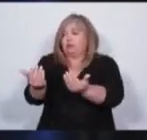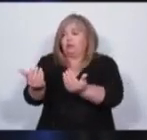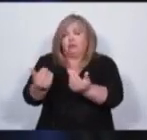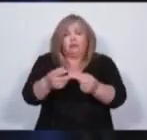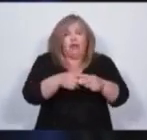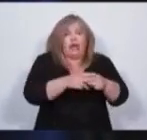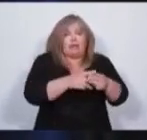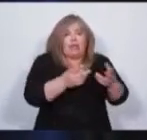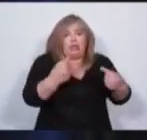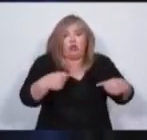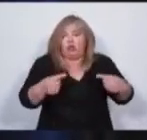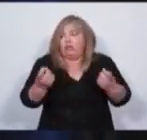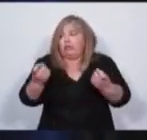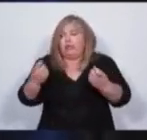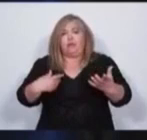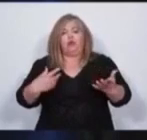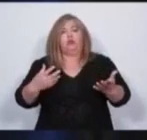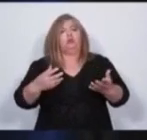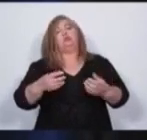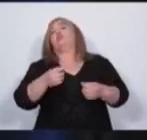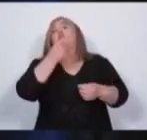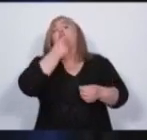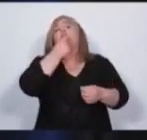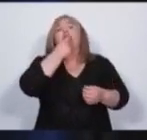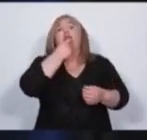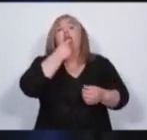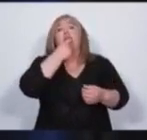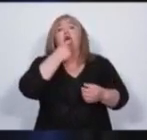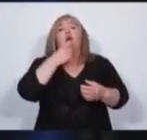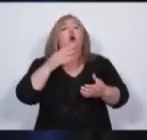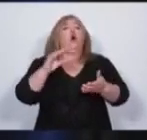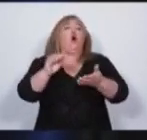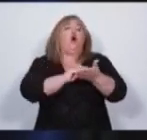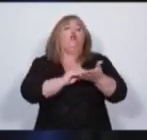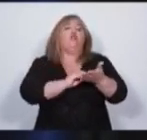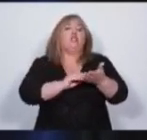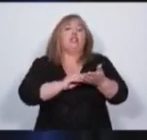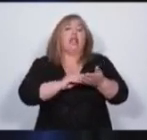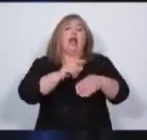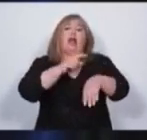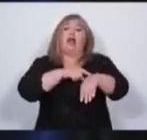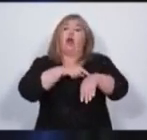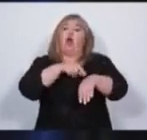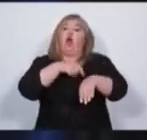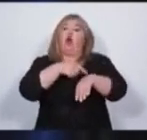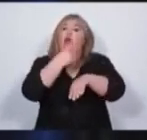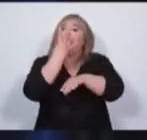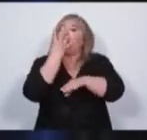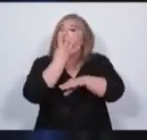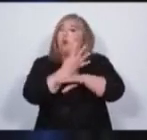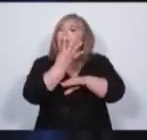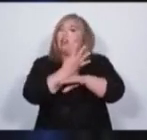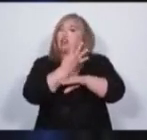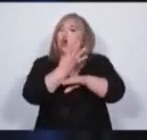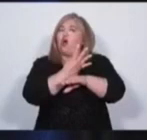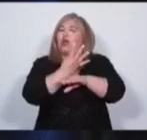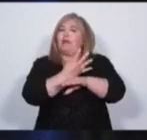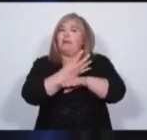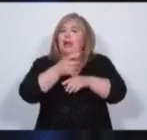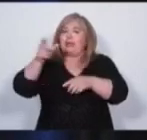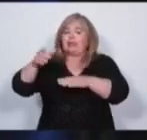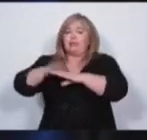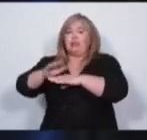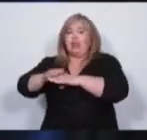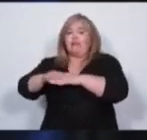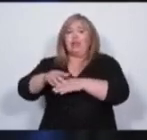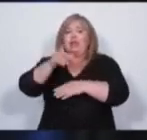sea completa. Por ejemplo, tenemos que crear una oficina las 24 horas en la parte de la legislatura para que tenga un control ciudadano y